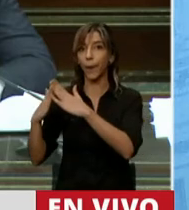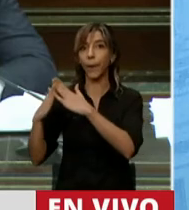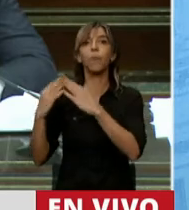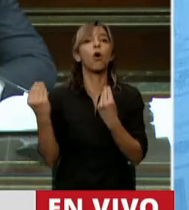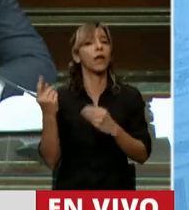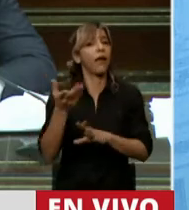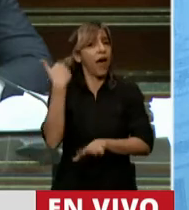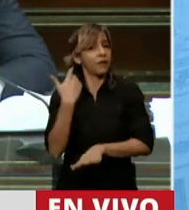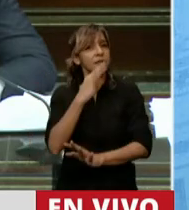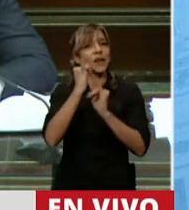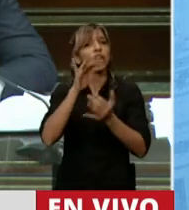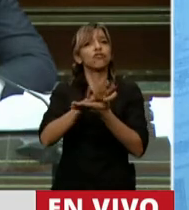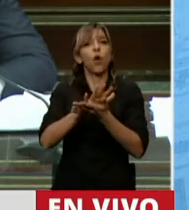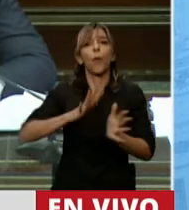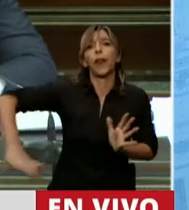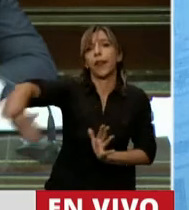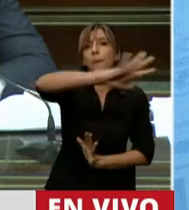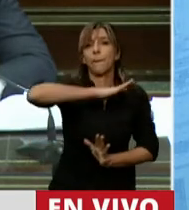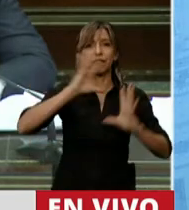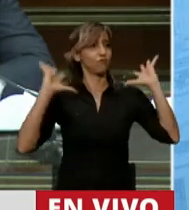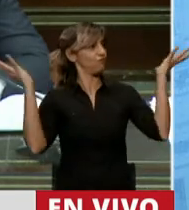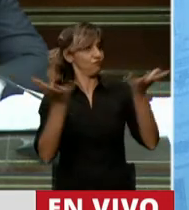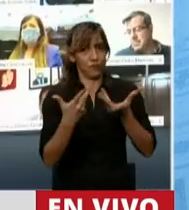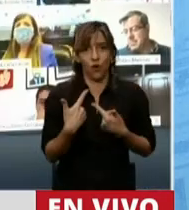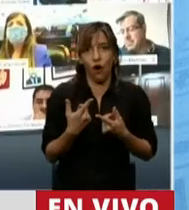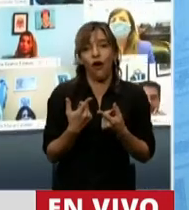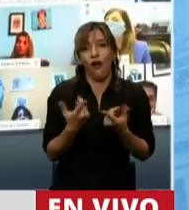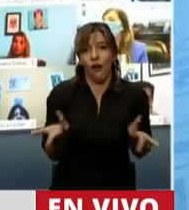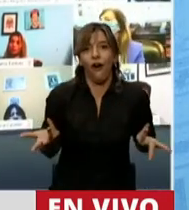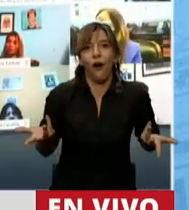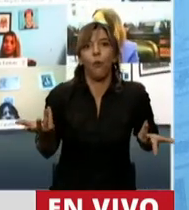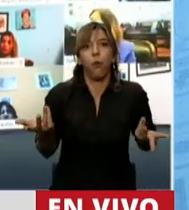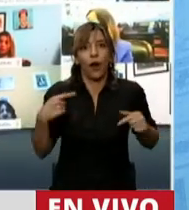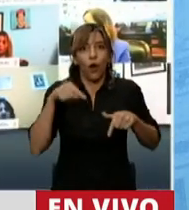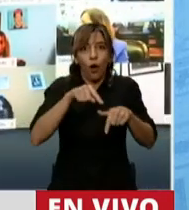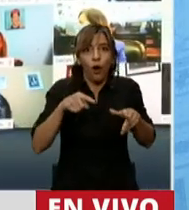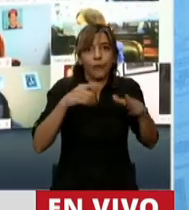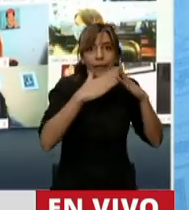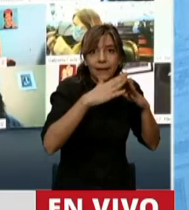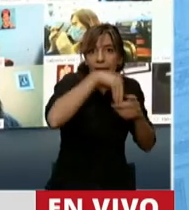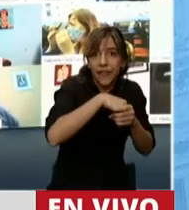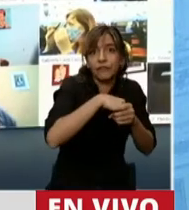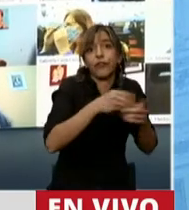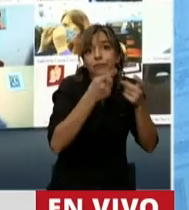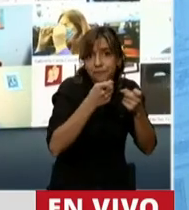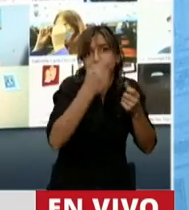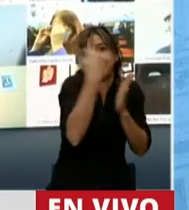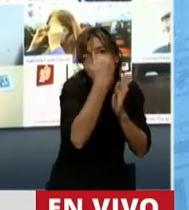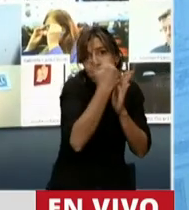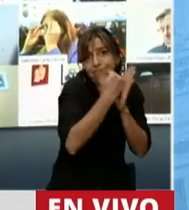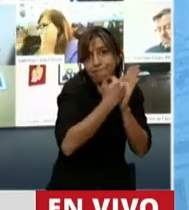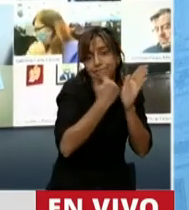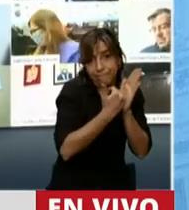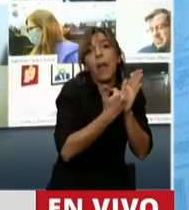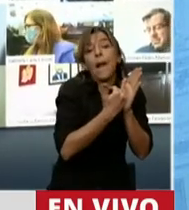hábitat, que es todo esto que necesita una familia para vivir con la dignidad que merece. ¿Y sabe qué? En el